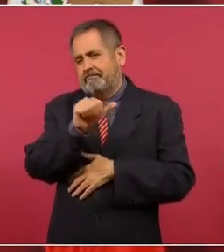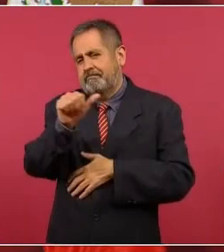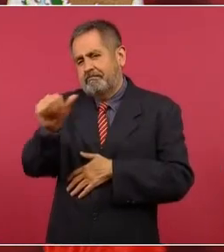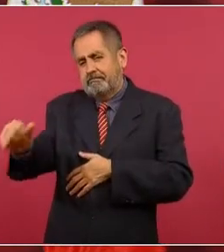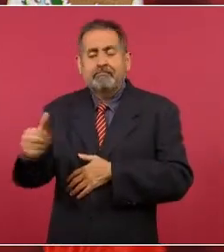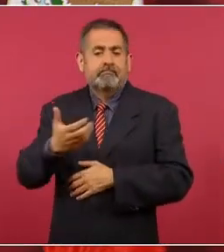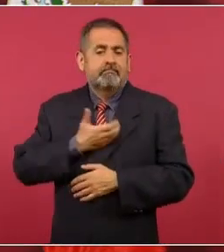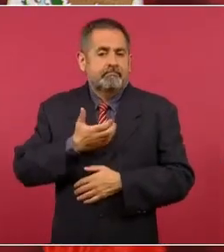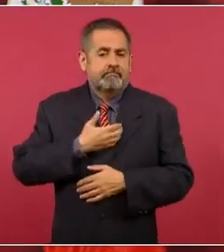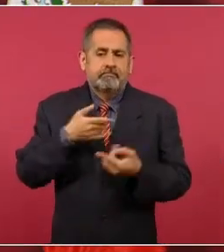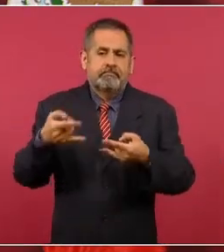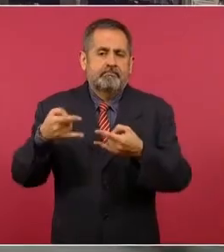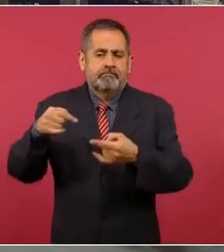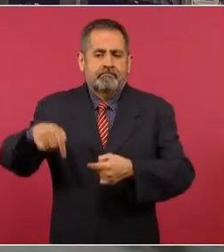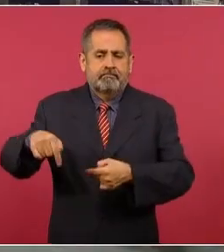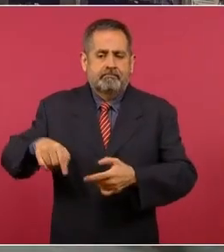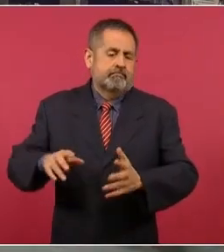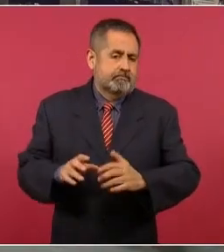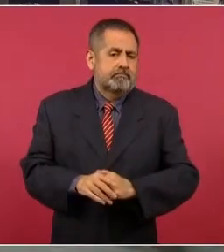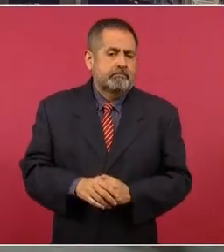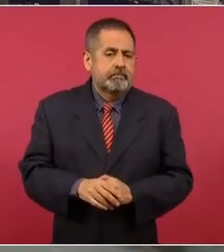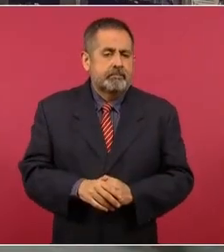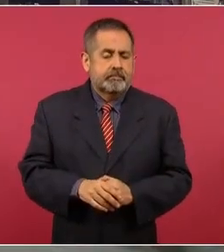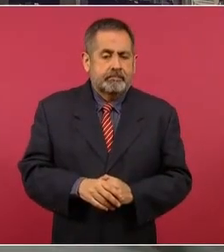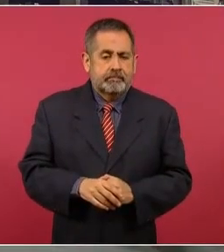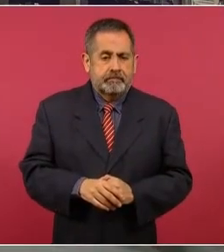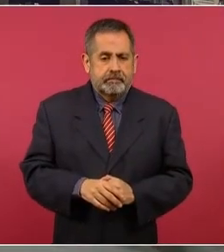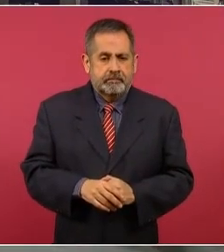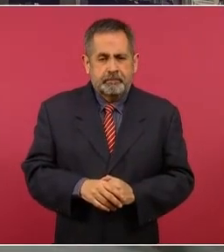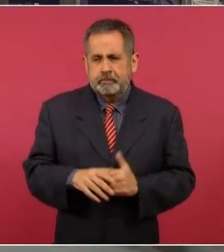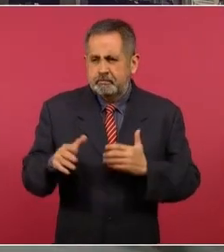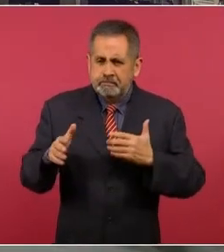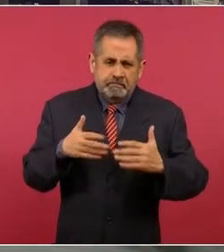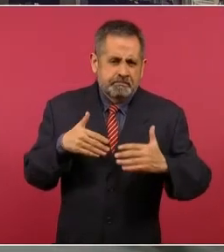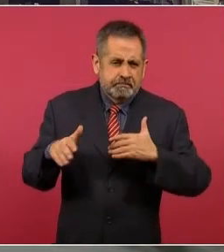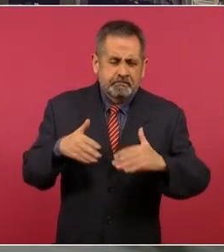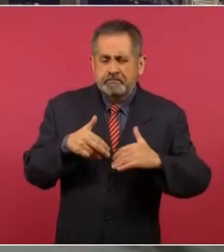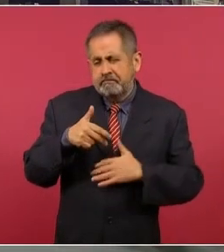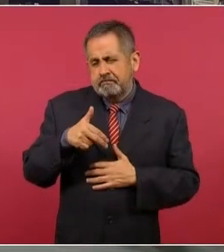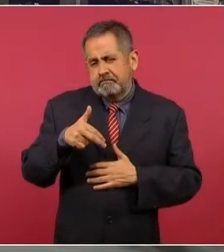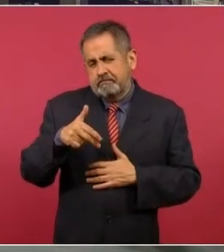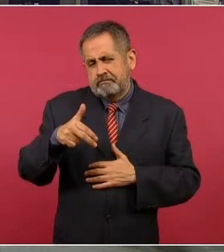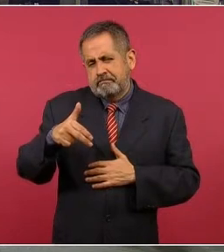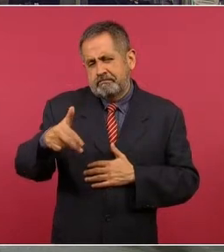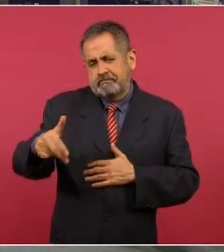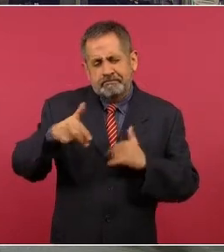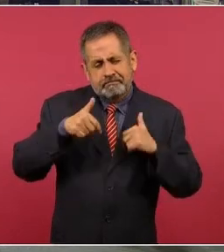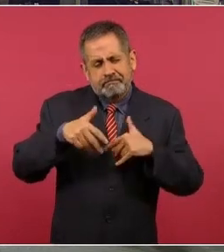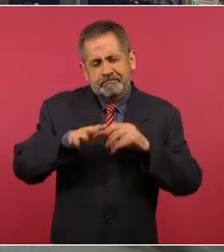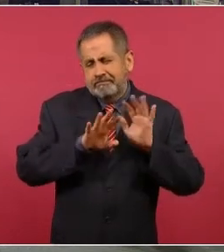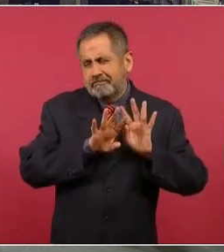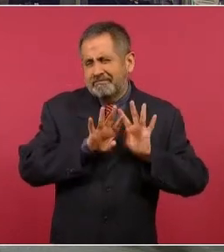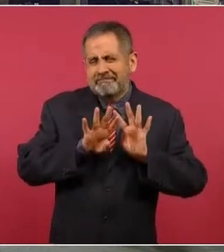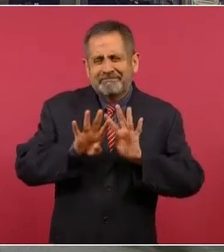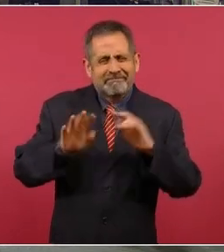y ya caminamos hasta llegar a el Zócalo.